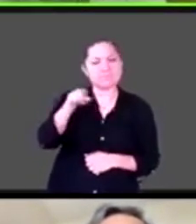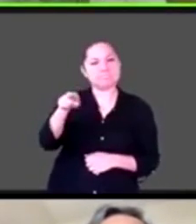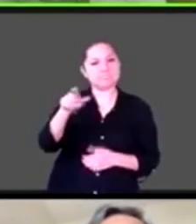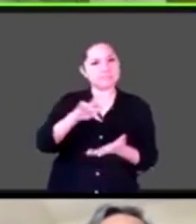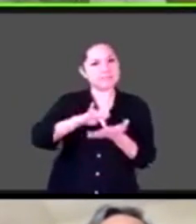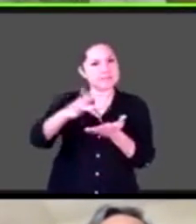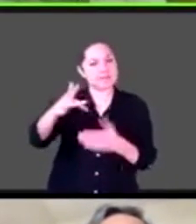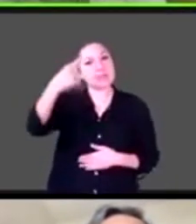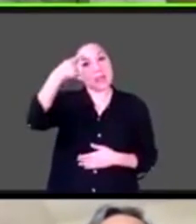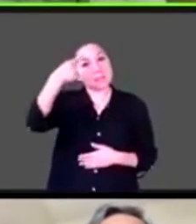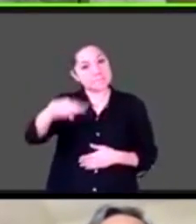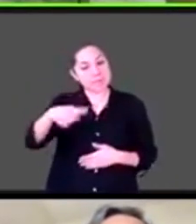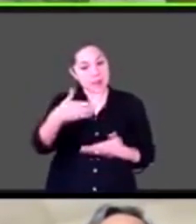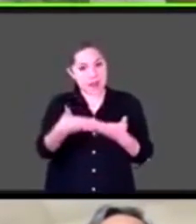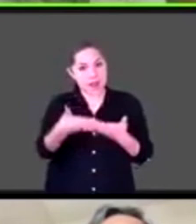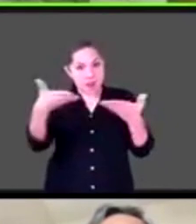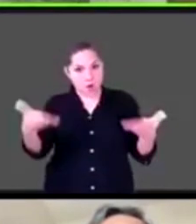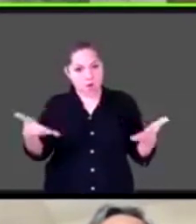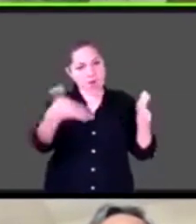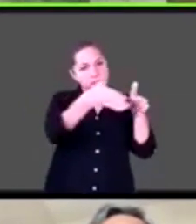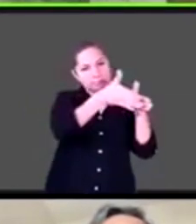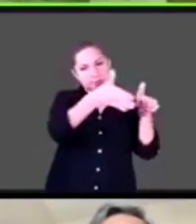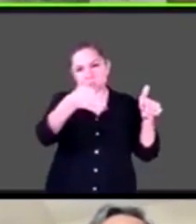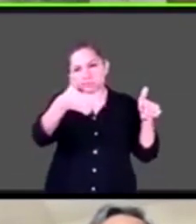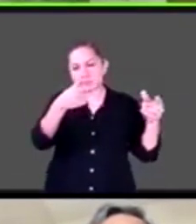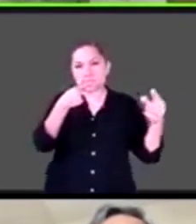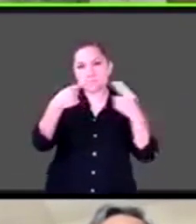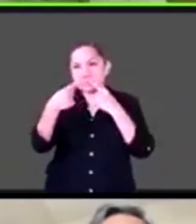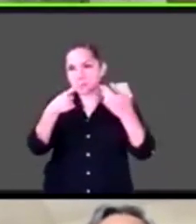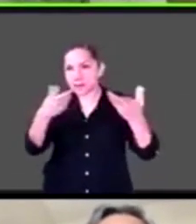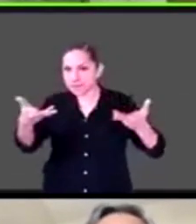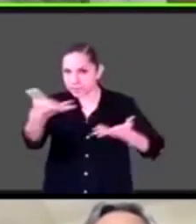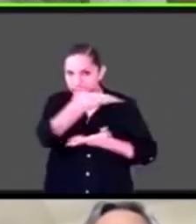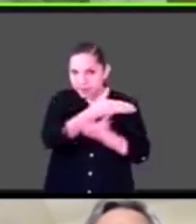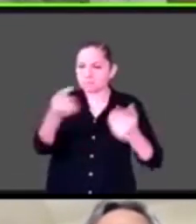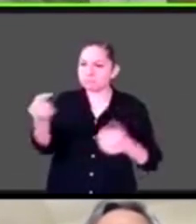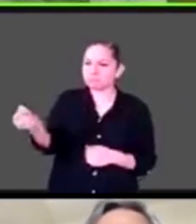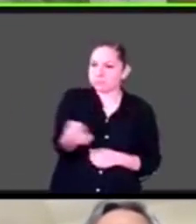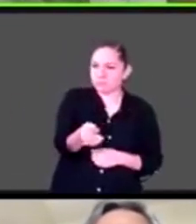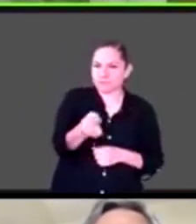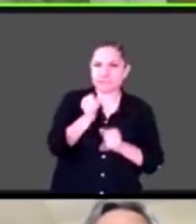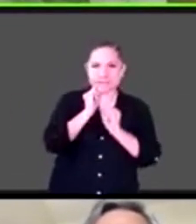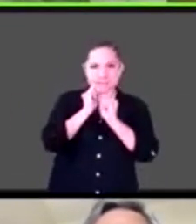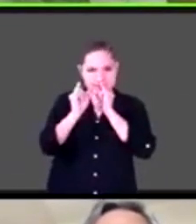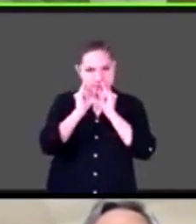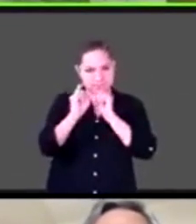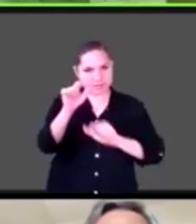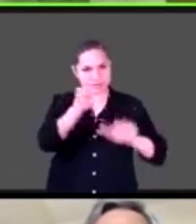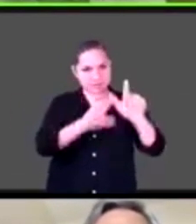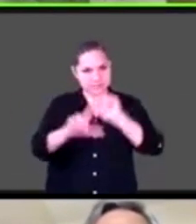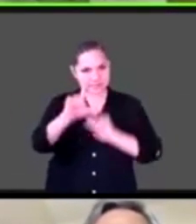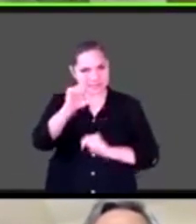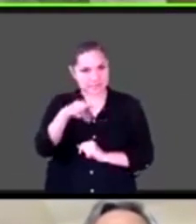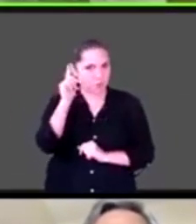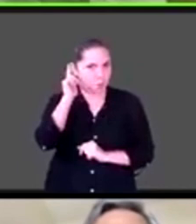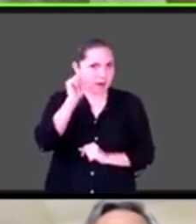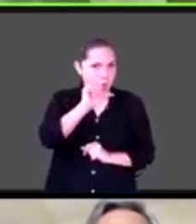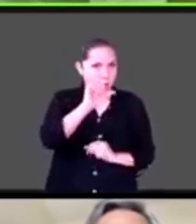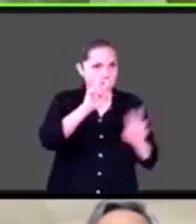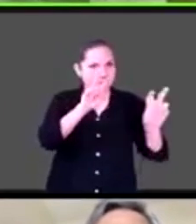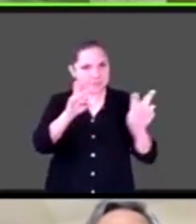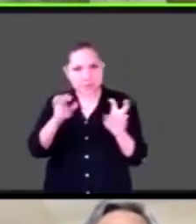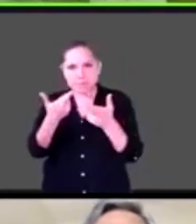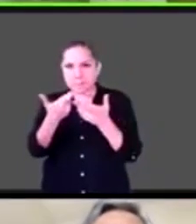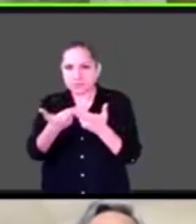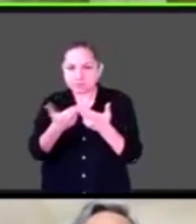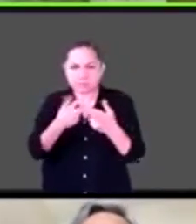conversación, que esperamos sea muy rica, con intérprete de lengua de señas mexicana. Hoy hablaremos, como lo hemos estado